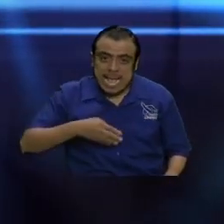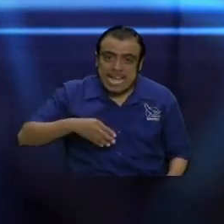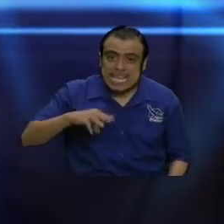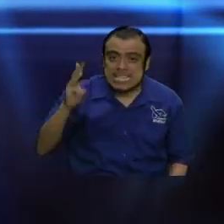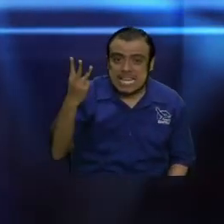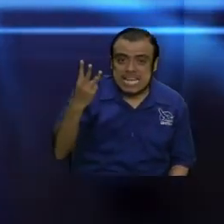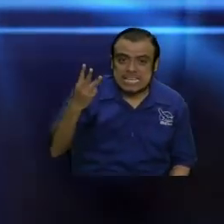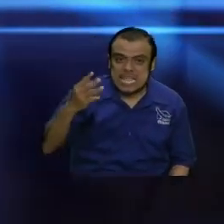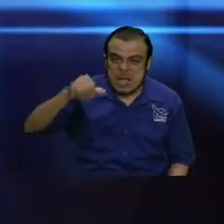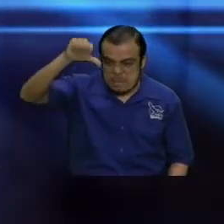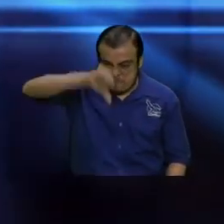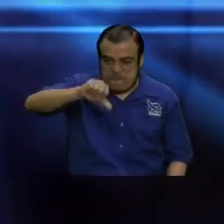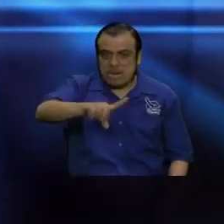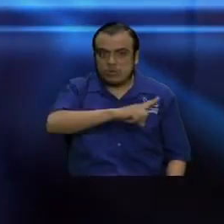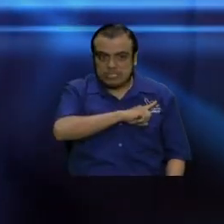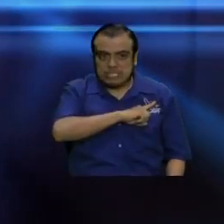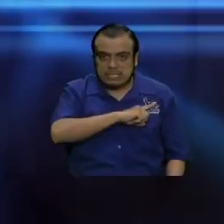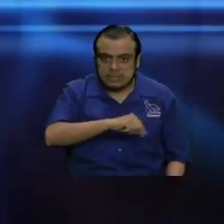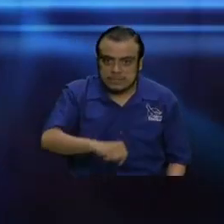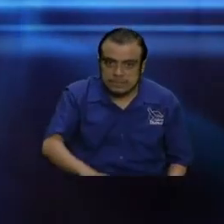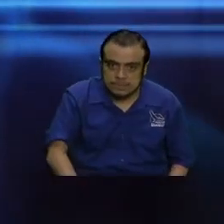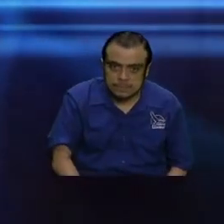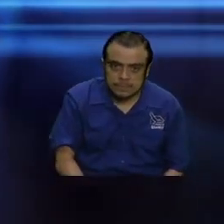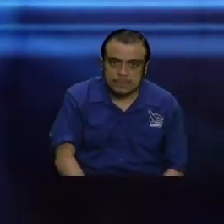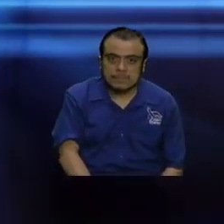tres, cauterizada su conciencia.